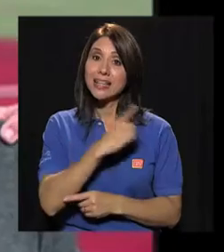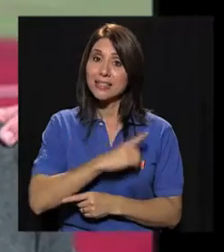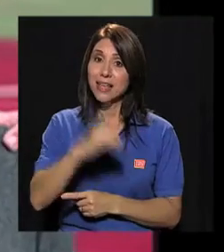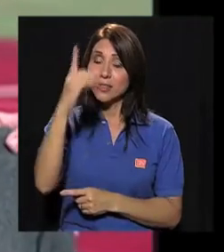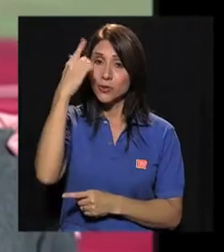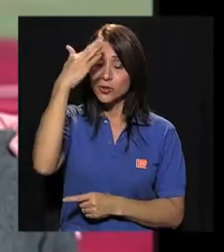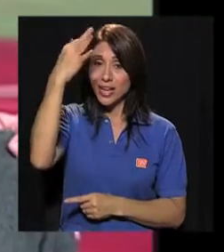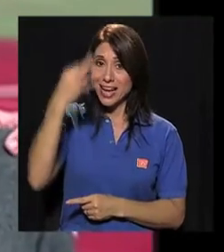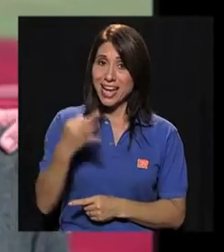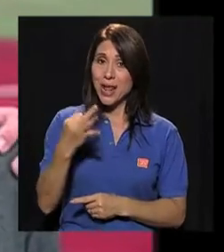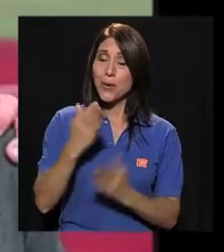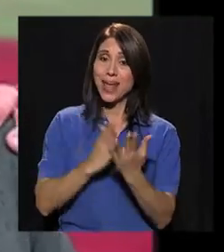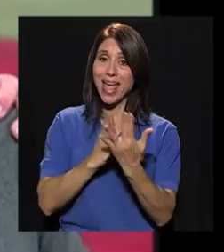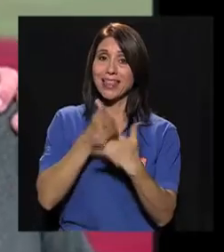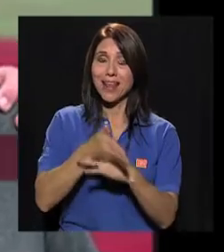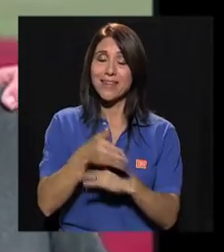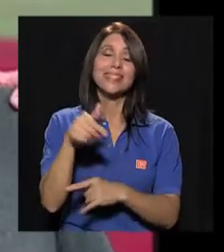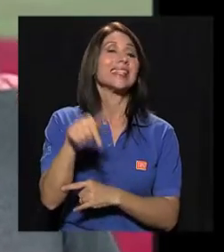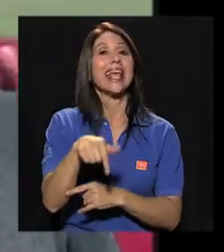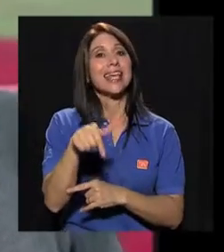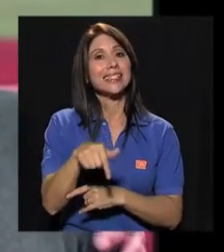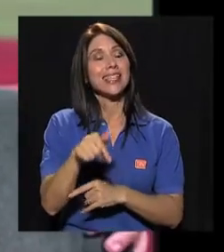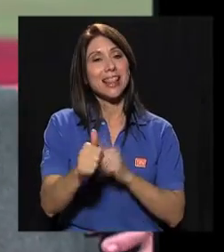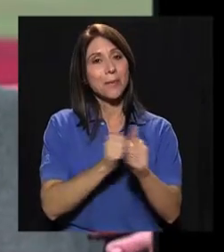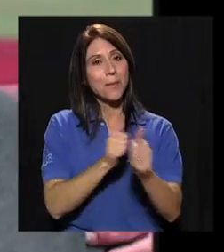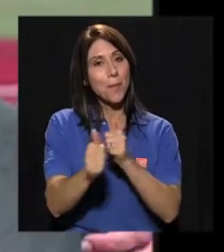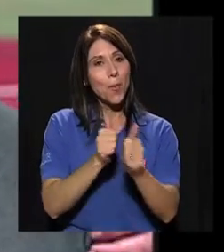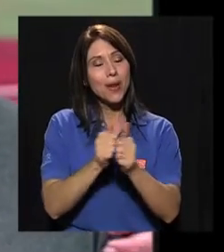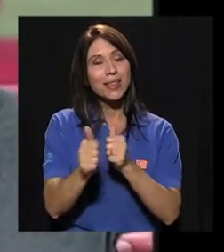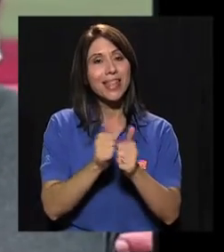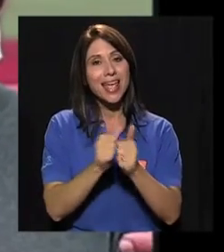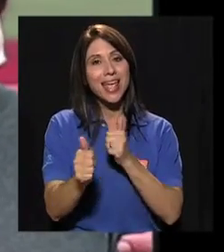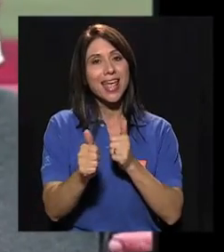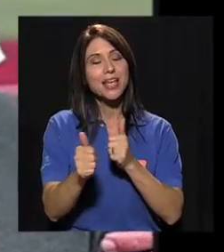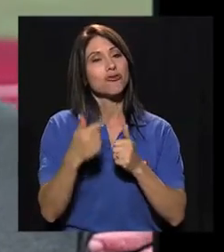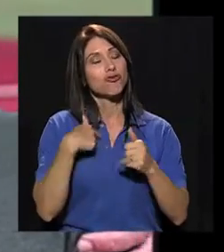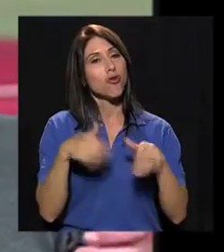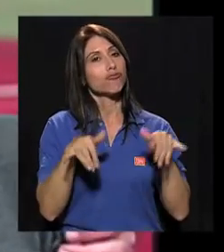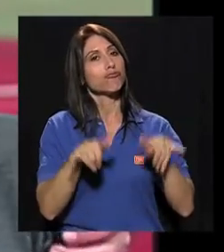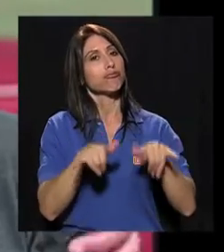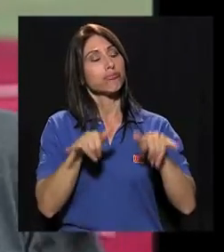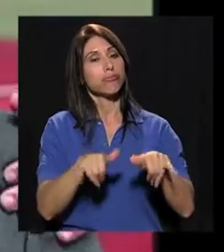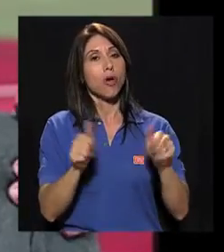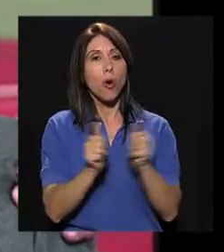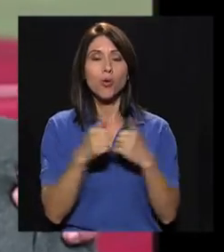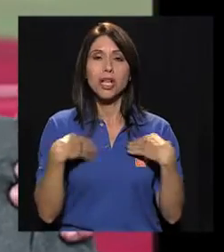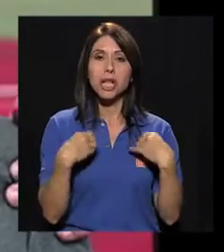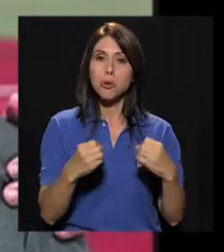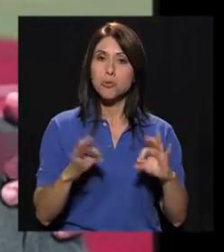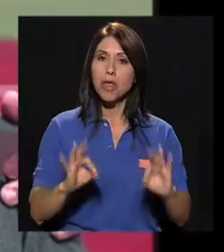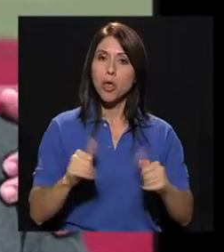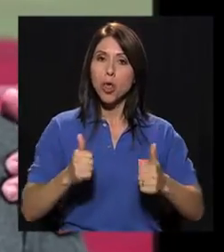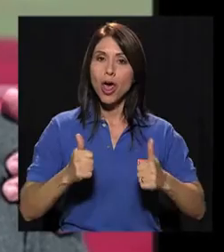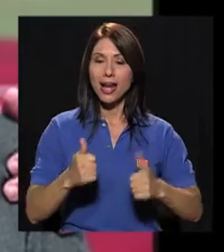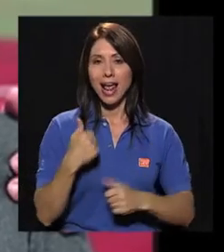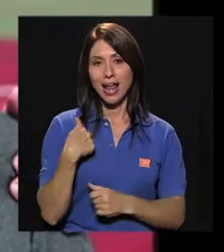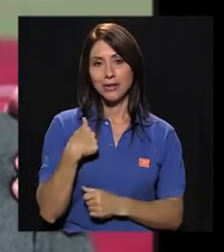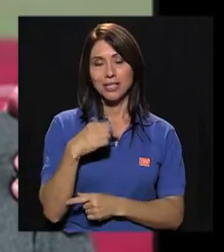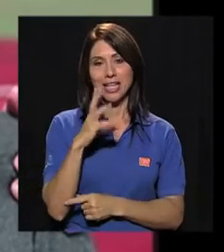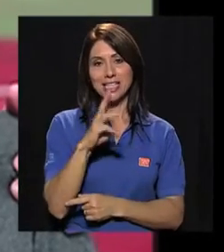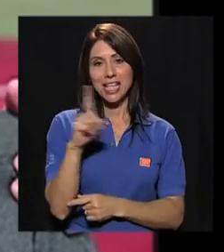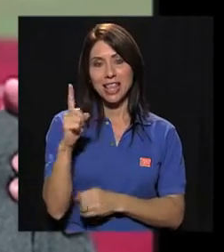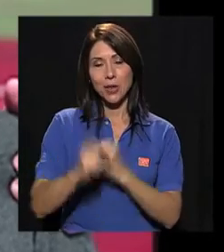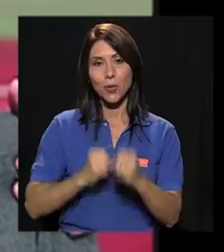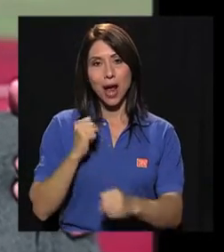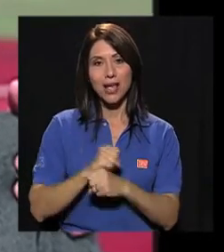Gracias a Dios. Y creo que yo a través de este deporte. Pues me he mantenido con una salud